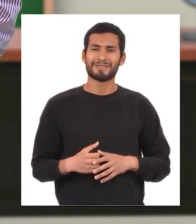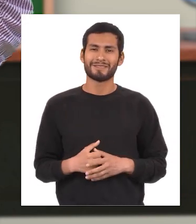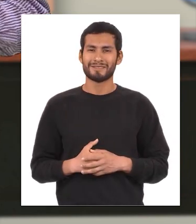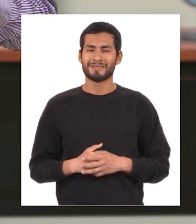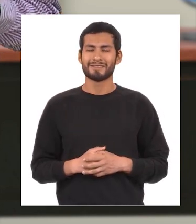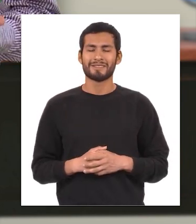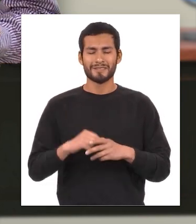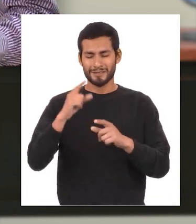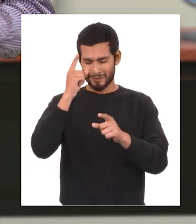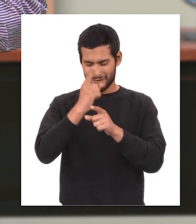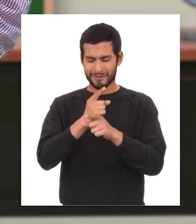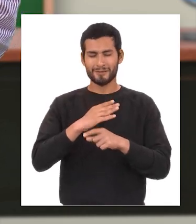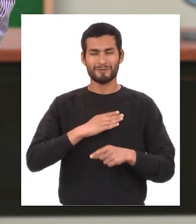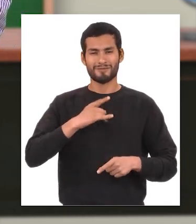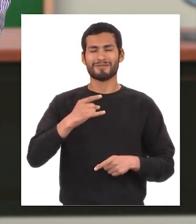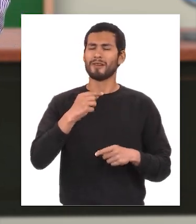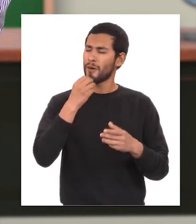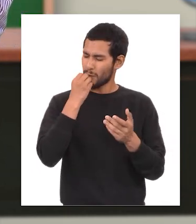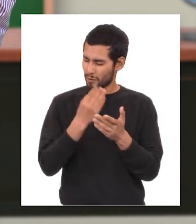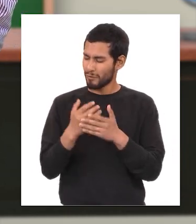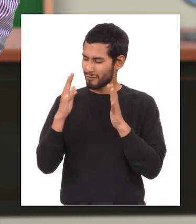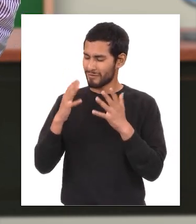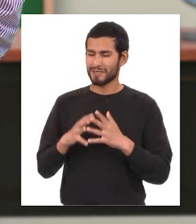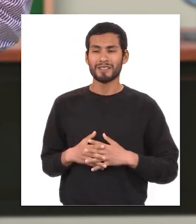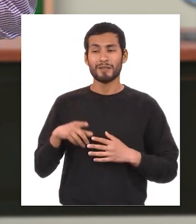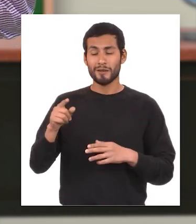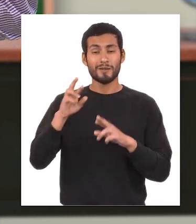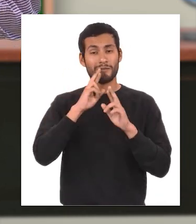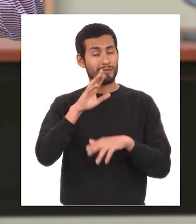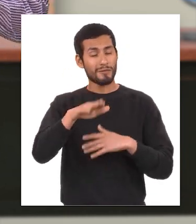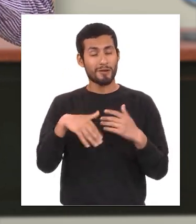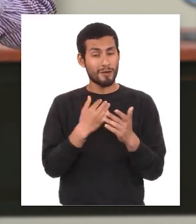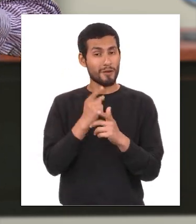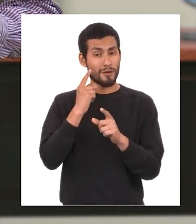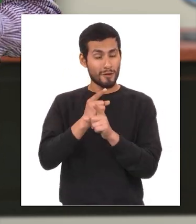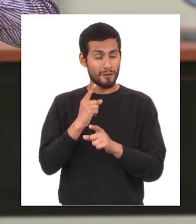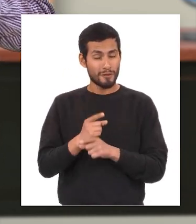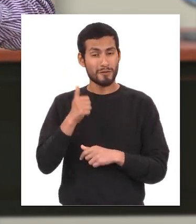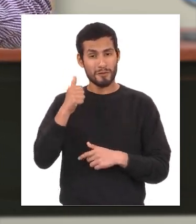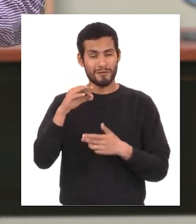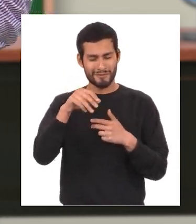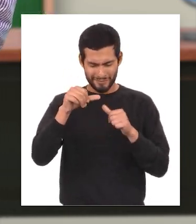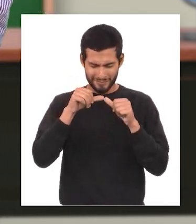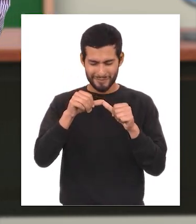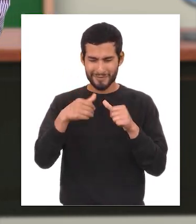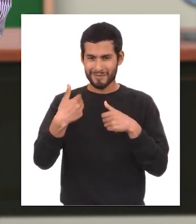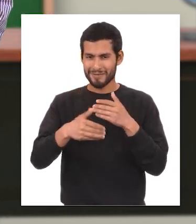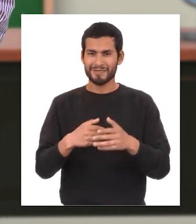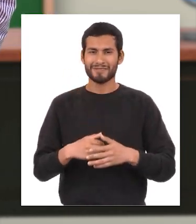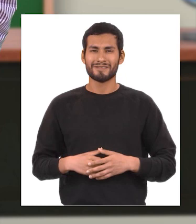correcto braulio te felicito hoy ha respondido todas las preguntas correctamente sigue así